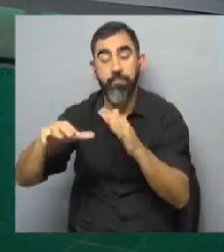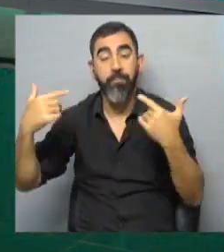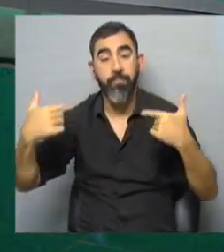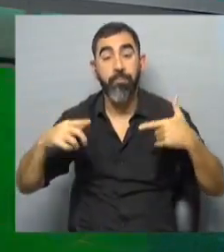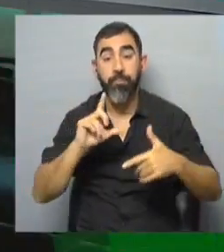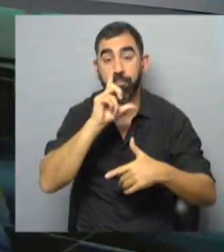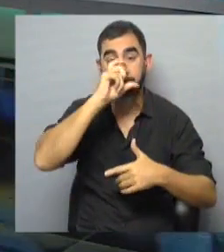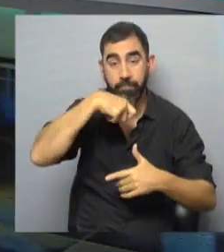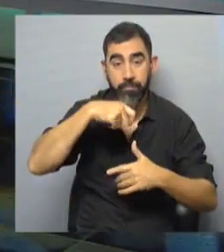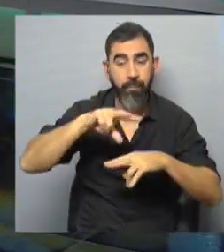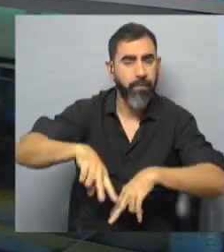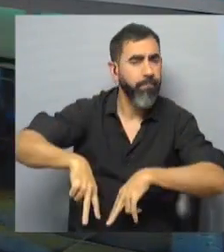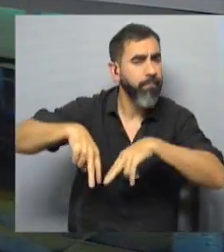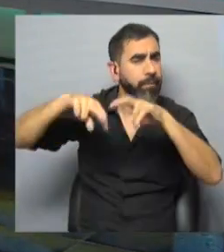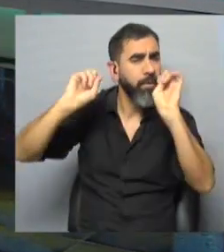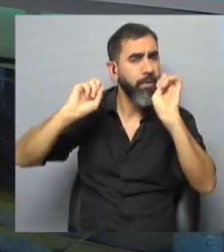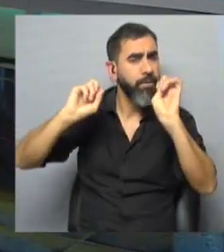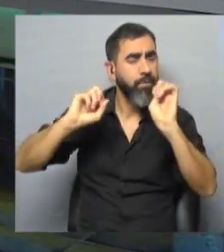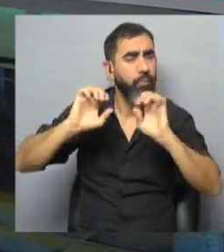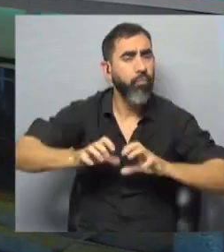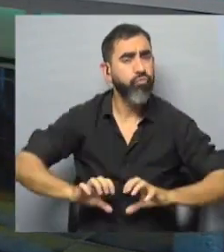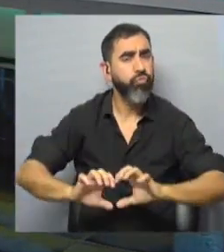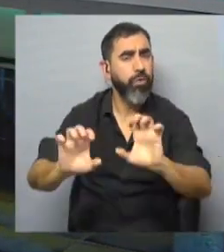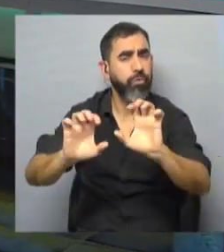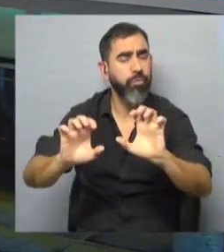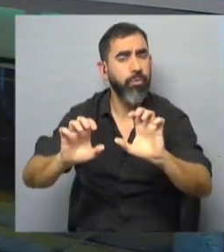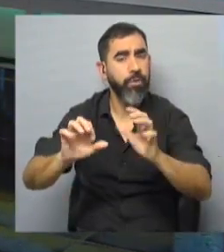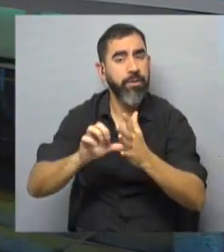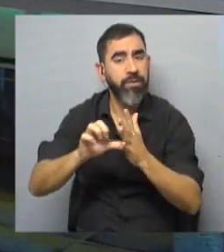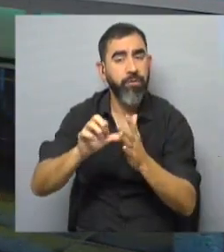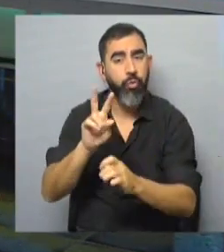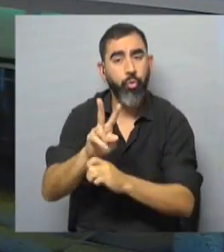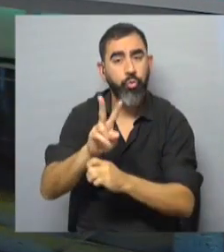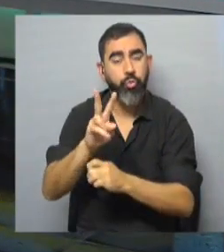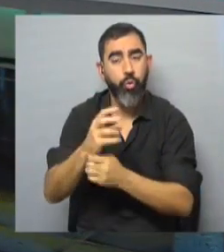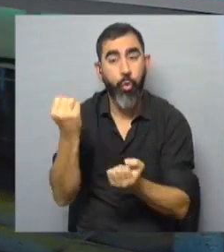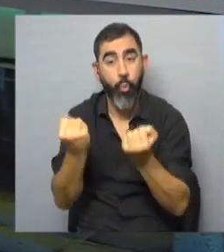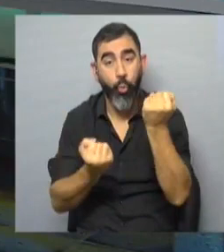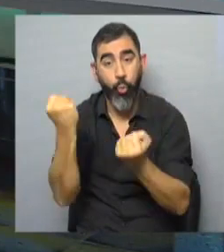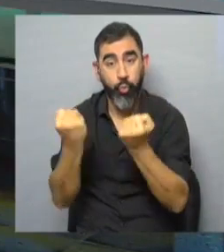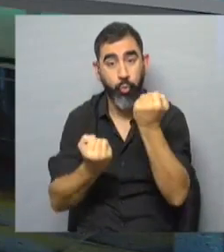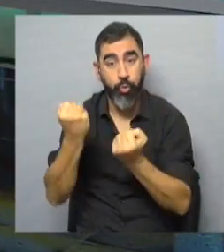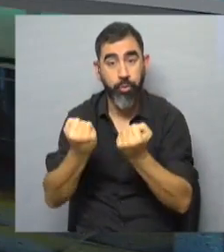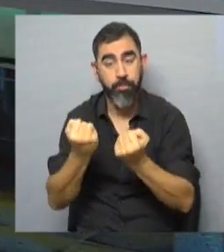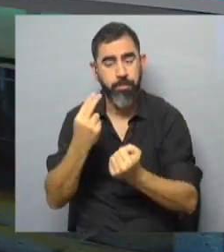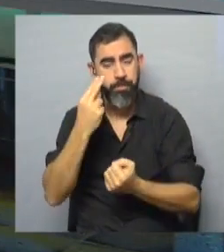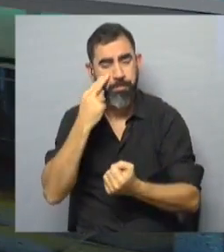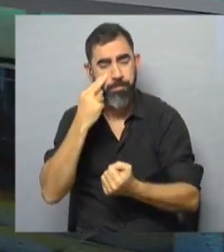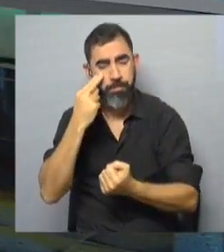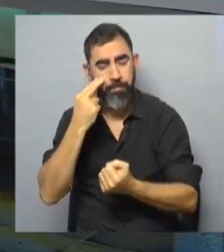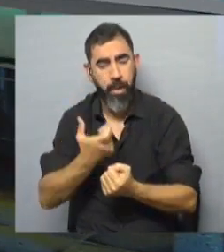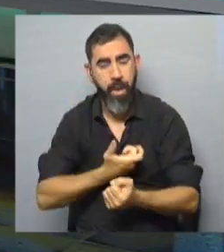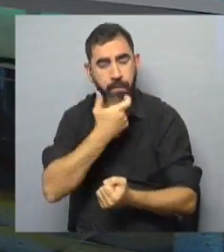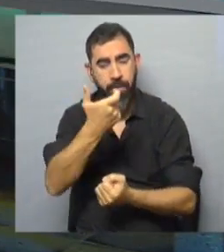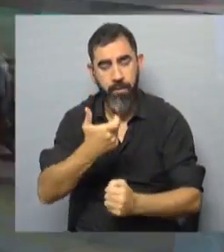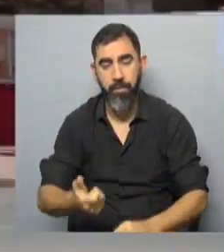Montevideo está investigando a un funcionario del Servicio de Contralor de Conductores por irregularidades con licencias